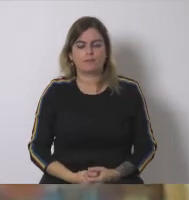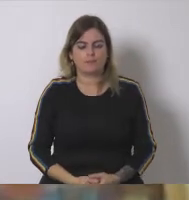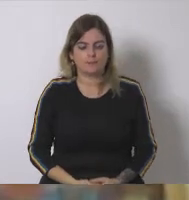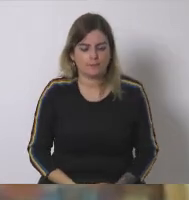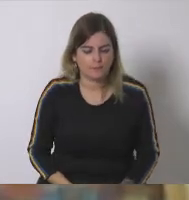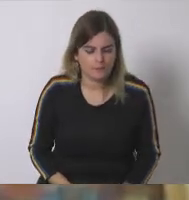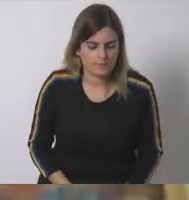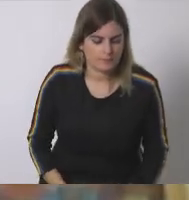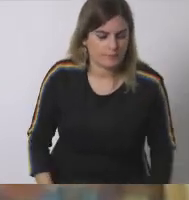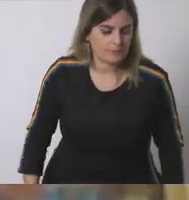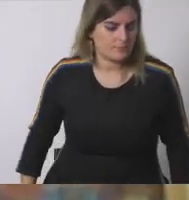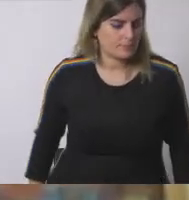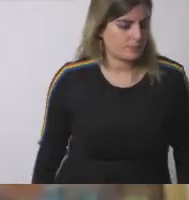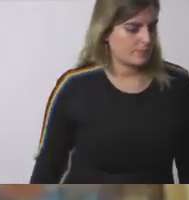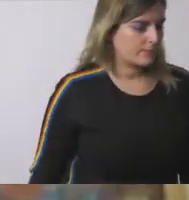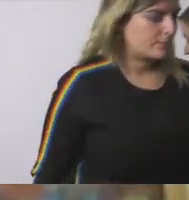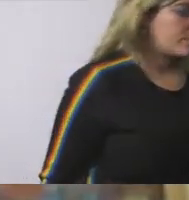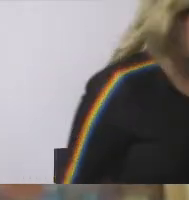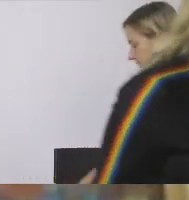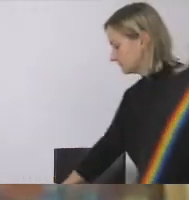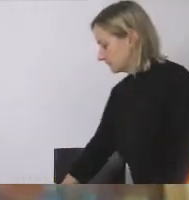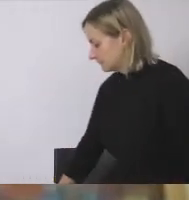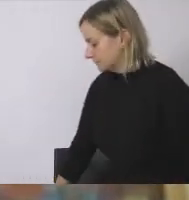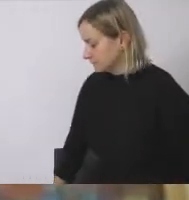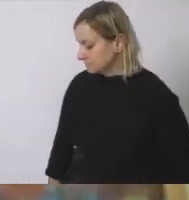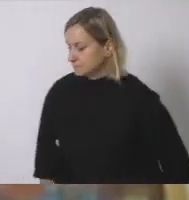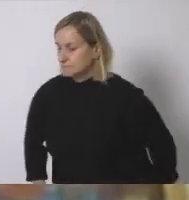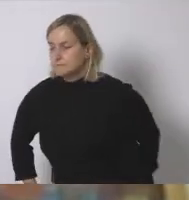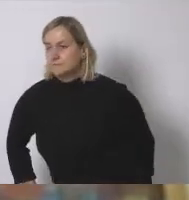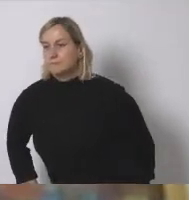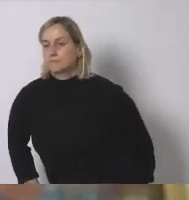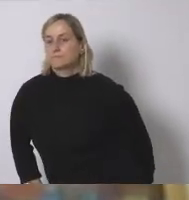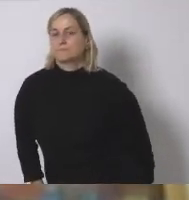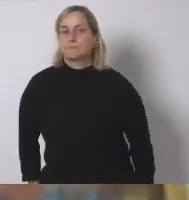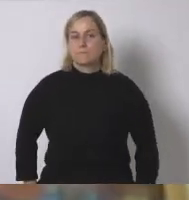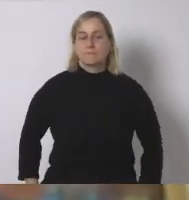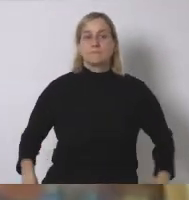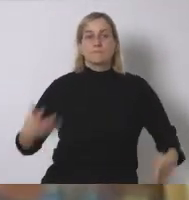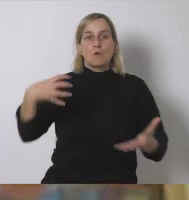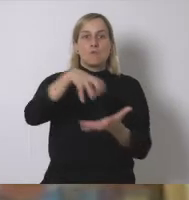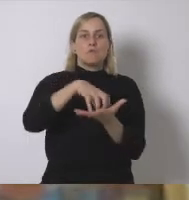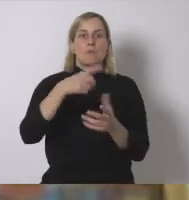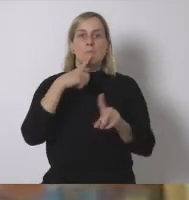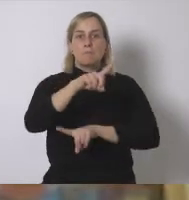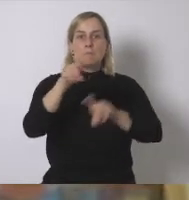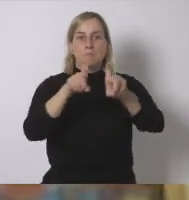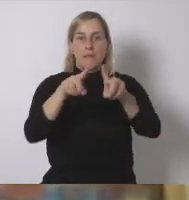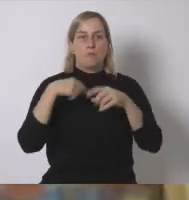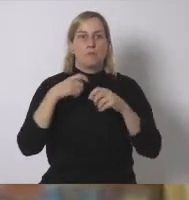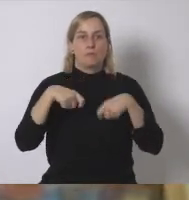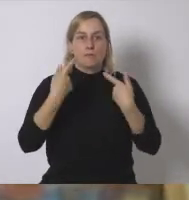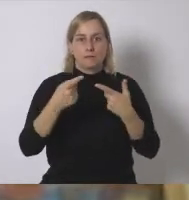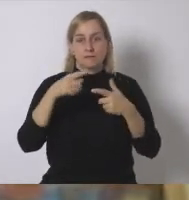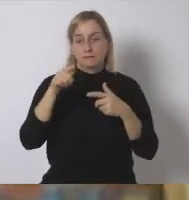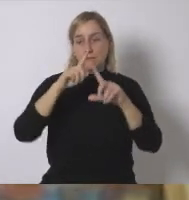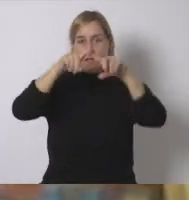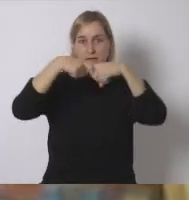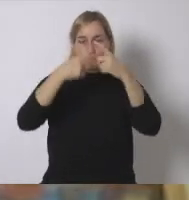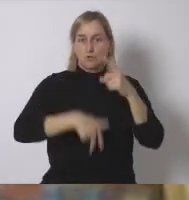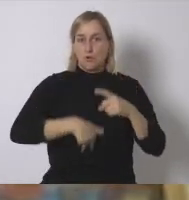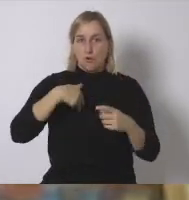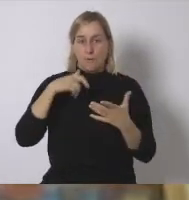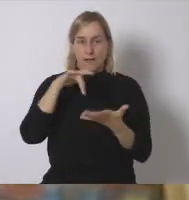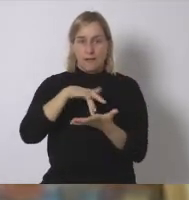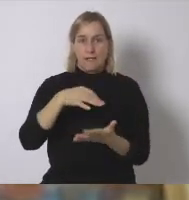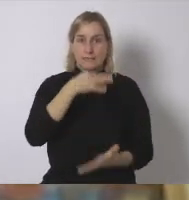Insisto que son dudas y preguntas que os traslado para que tengamos esa visión global en la reflexión que haremos esta tarde. Creo